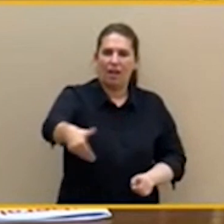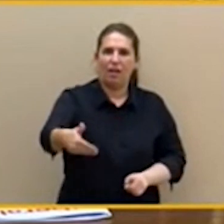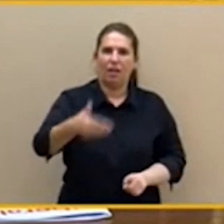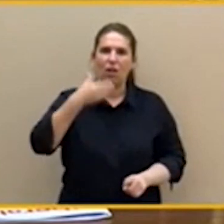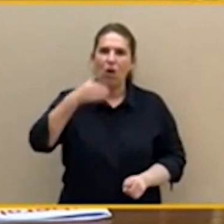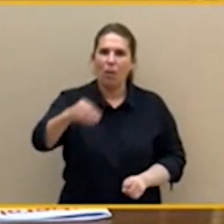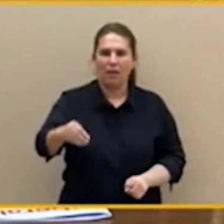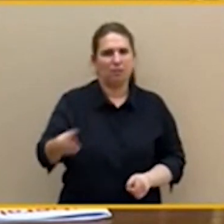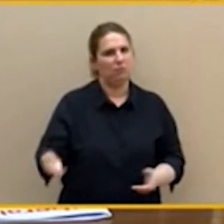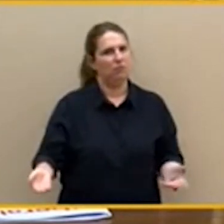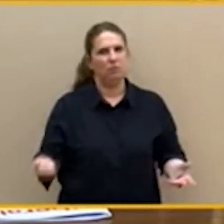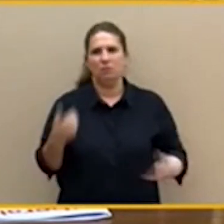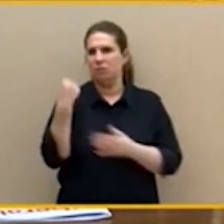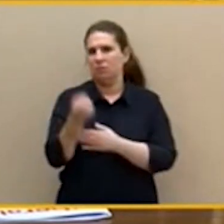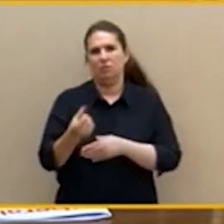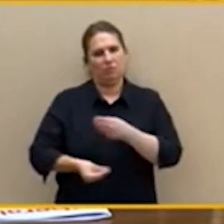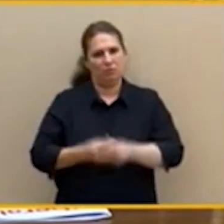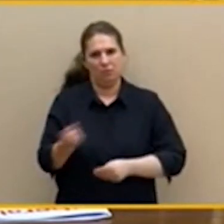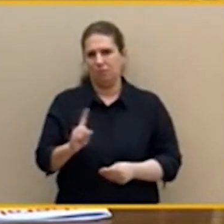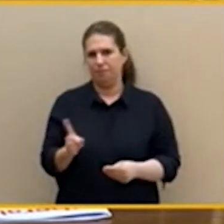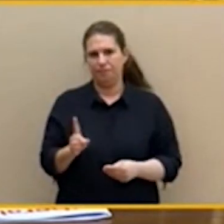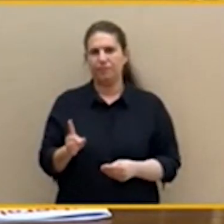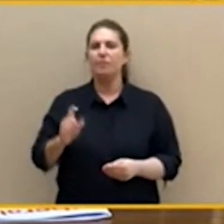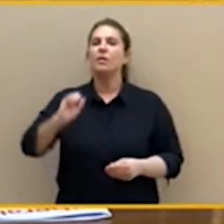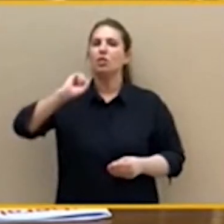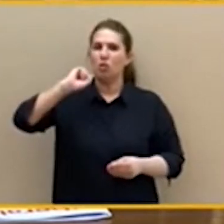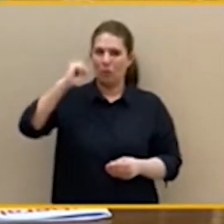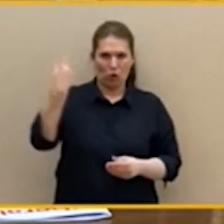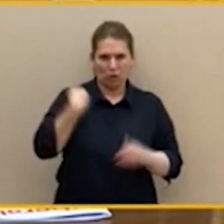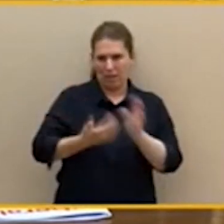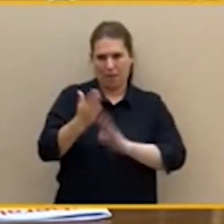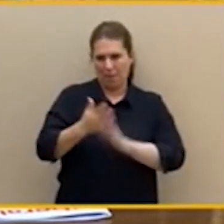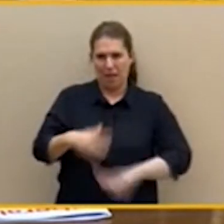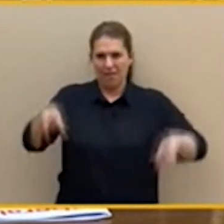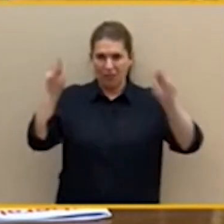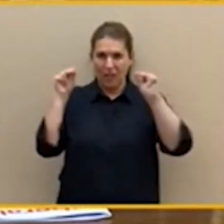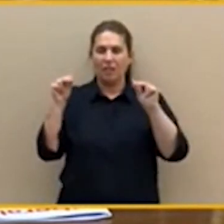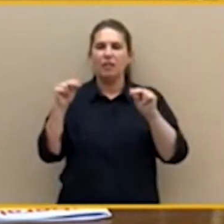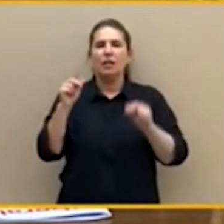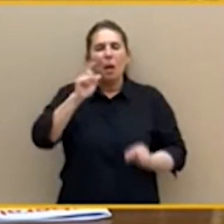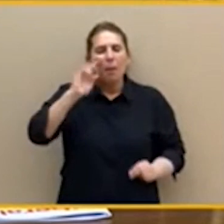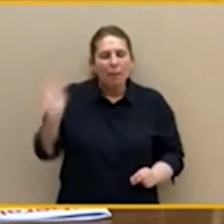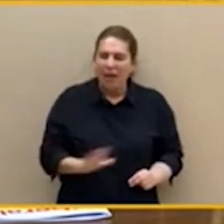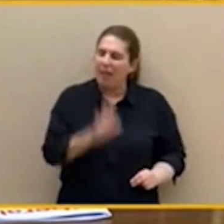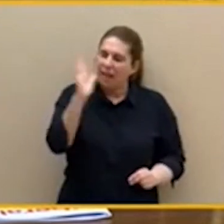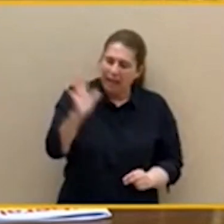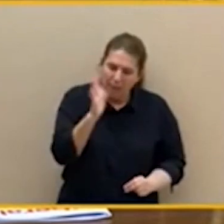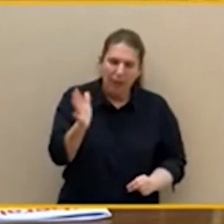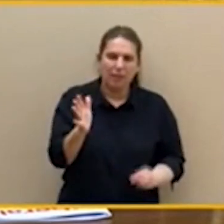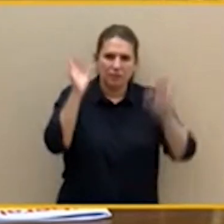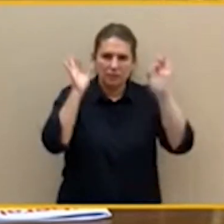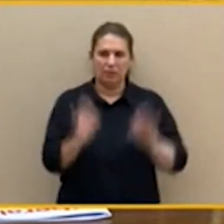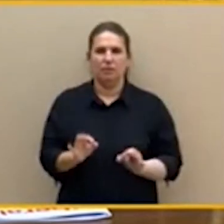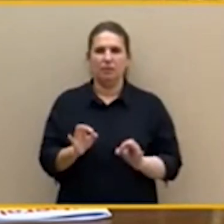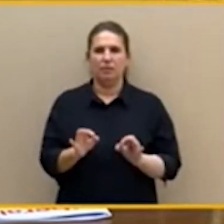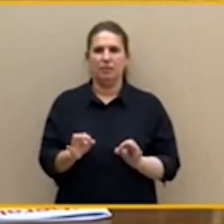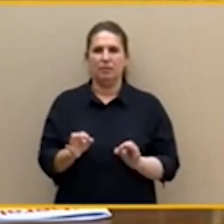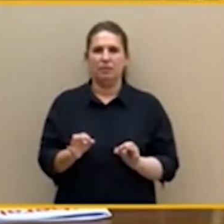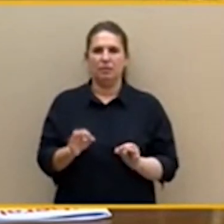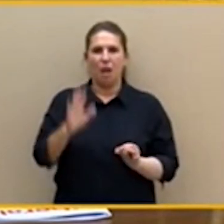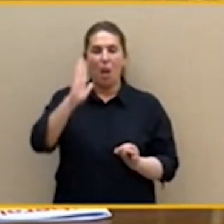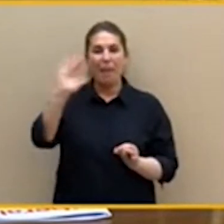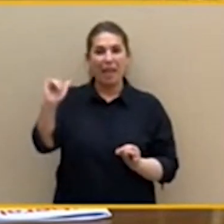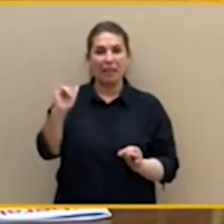para acabar, me parece increíble que, mientras estos señores del Gobierno estén haciendo esto, el Partido Popular, en estos